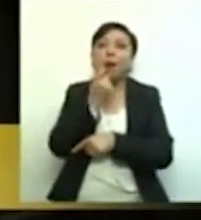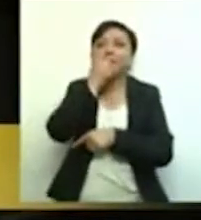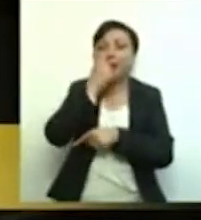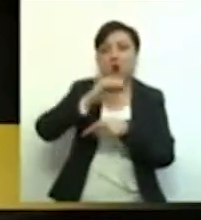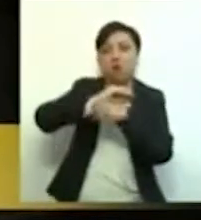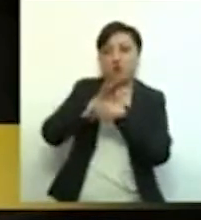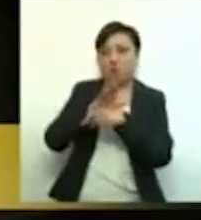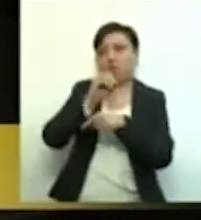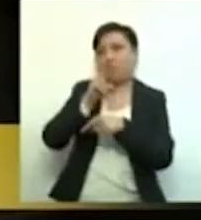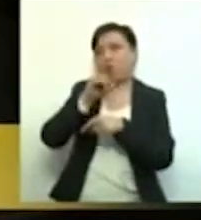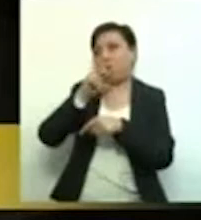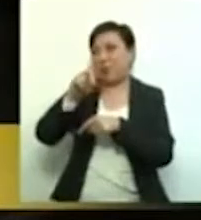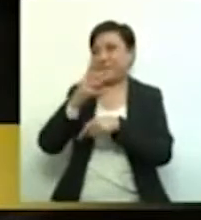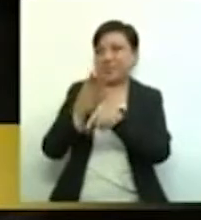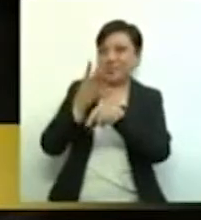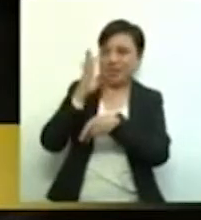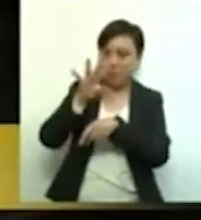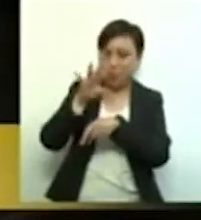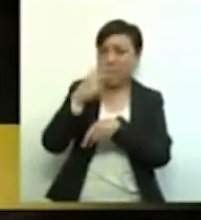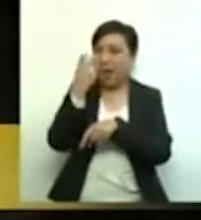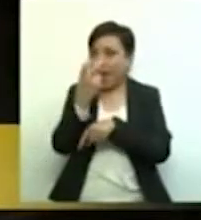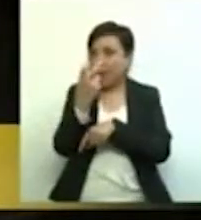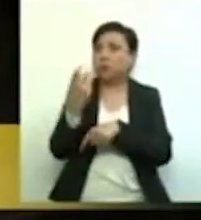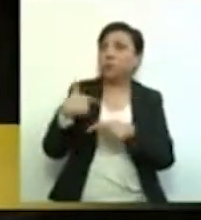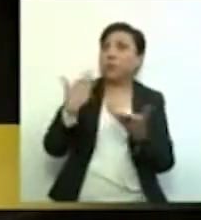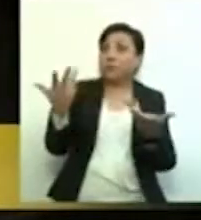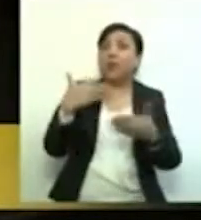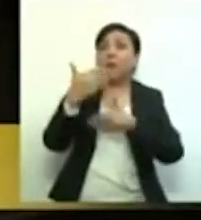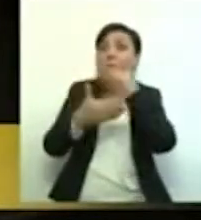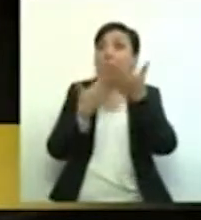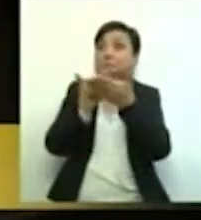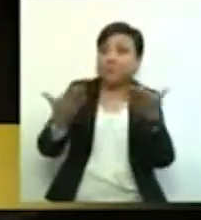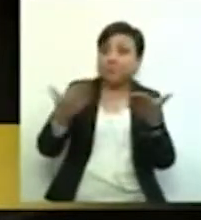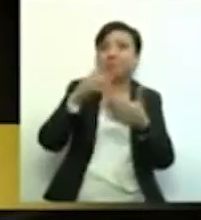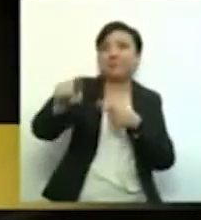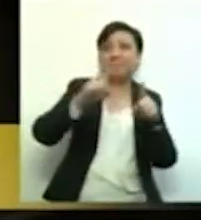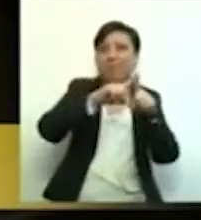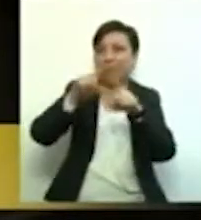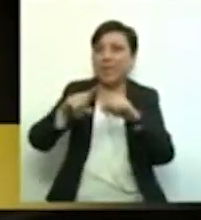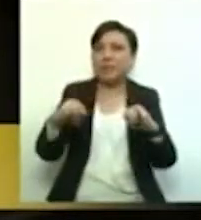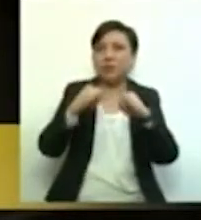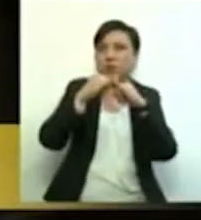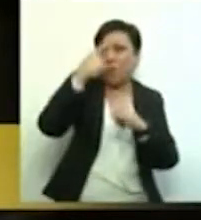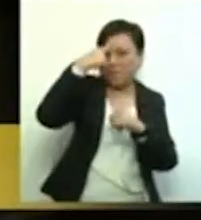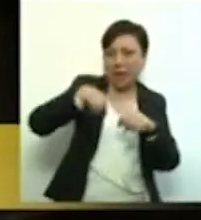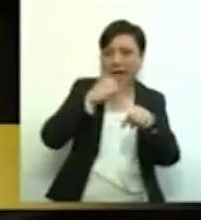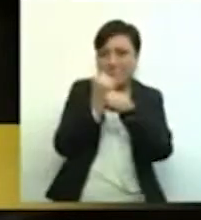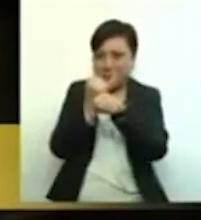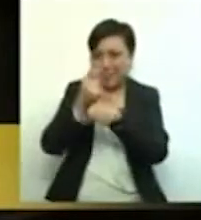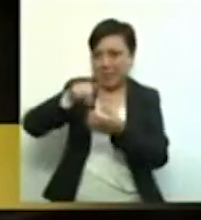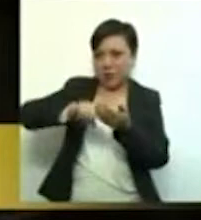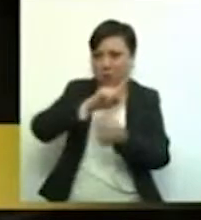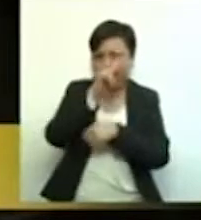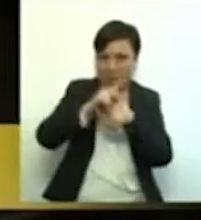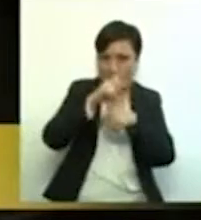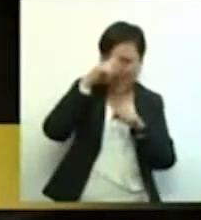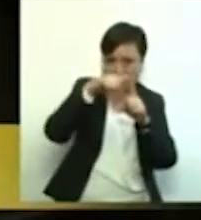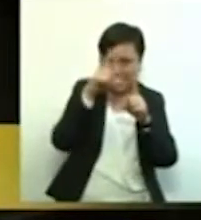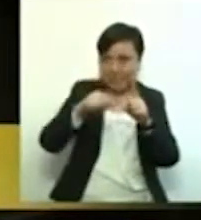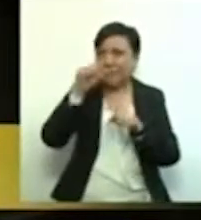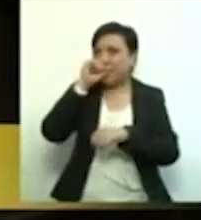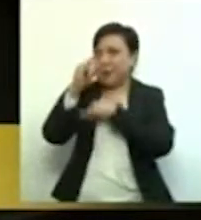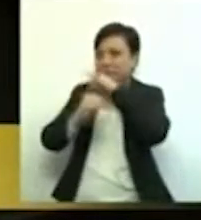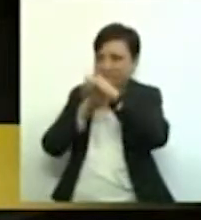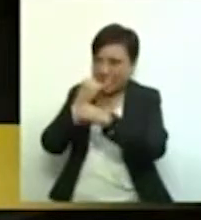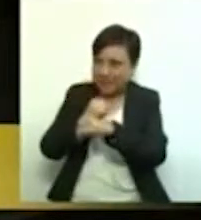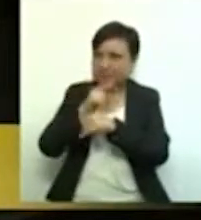a petición de los gobiernos estatales. En este sentido, diversos centros de investigación nacional y también internacionales